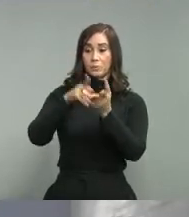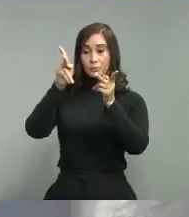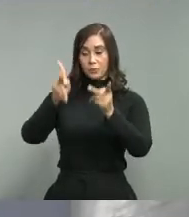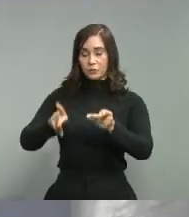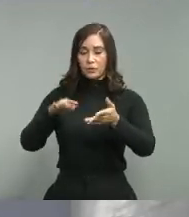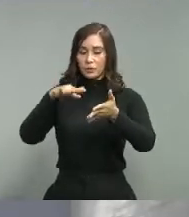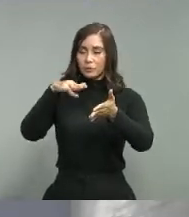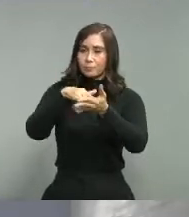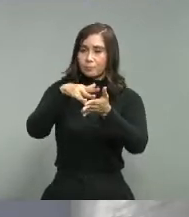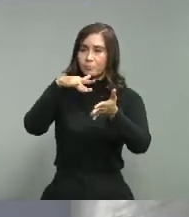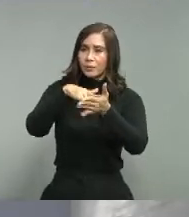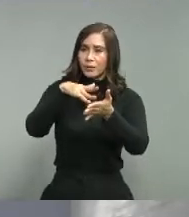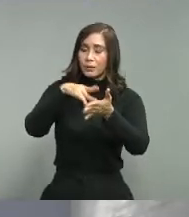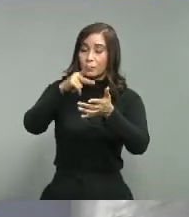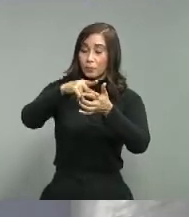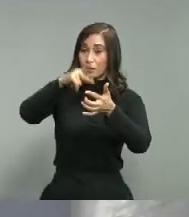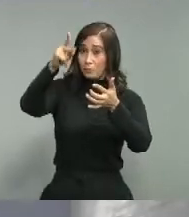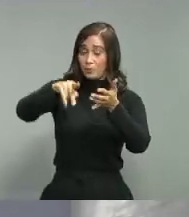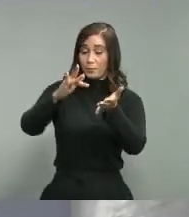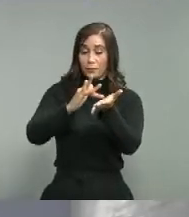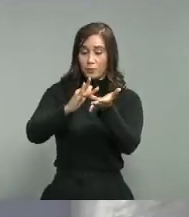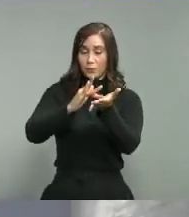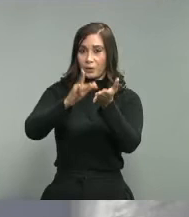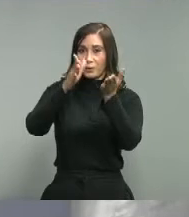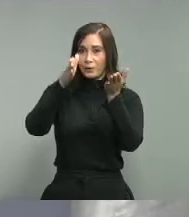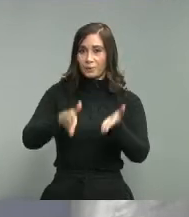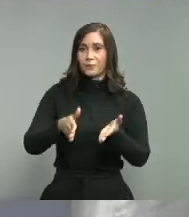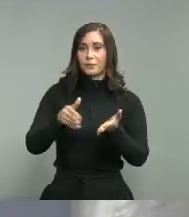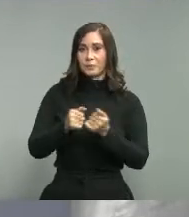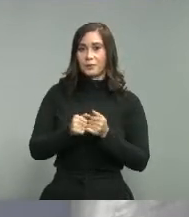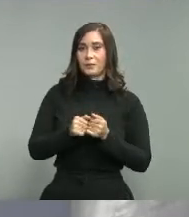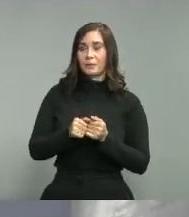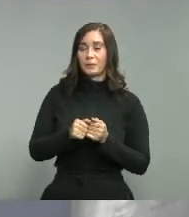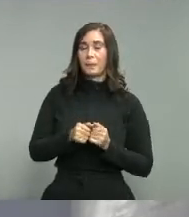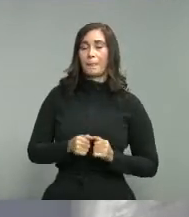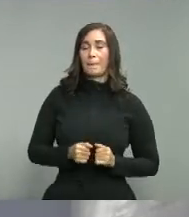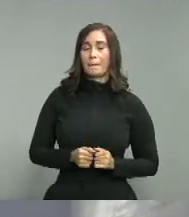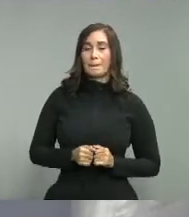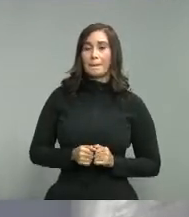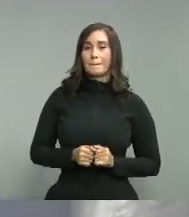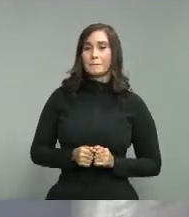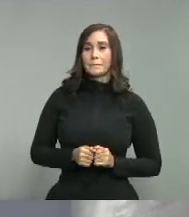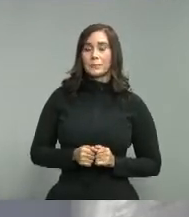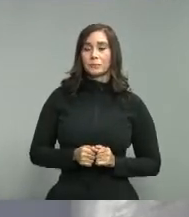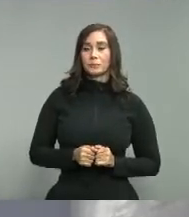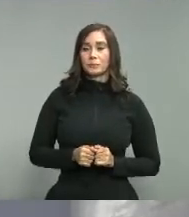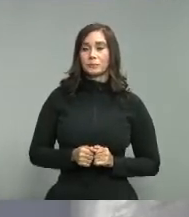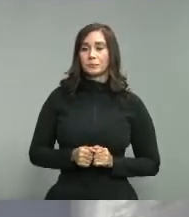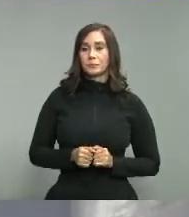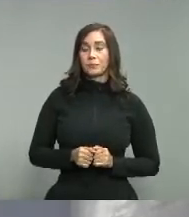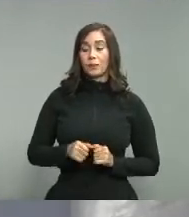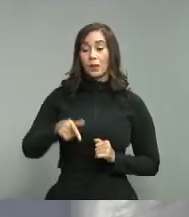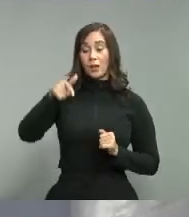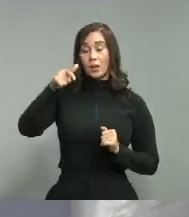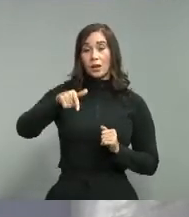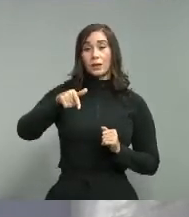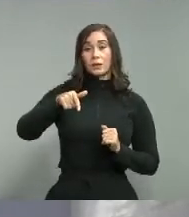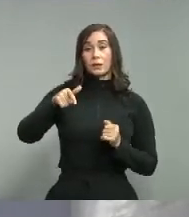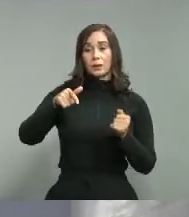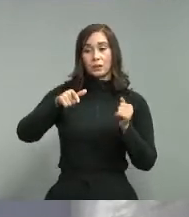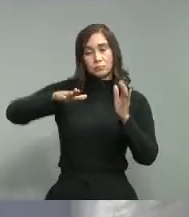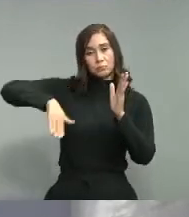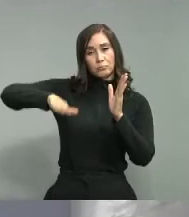la carrera y que a pesar del déficit actual en términos de licenciaturas que tenemos